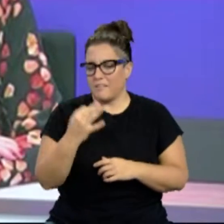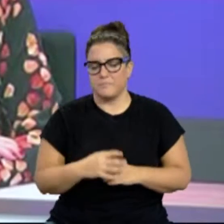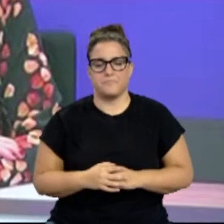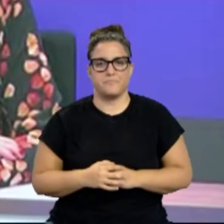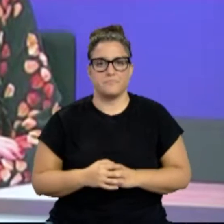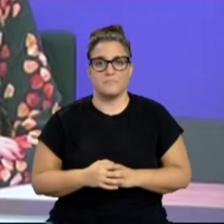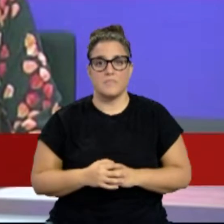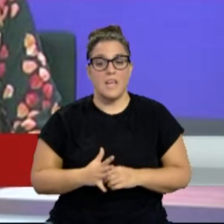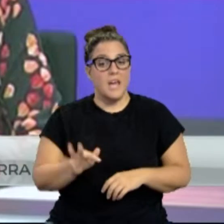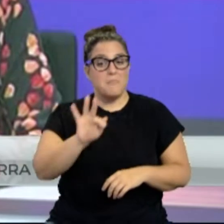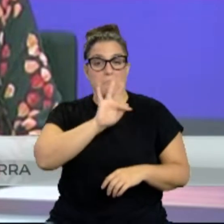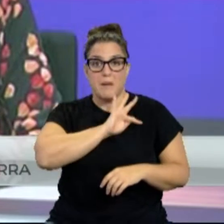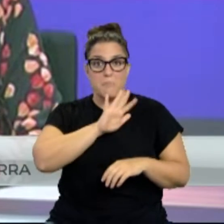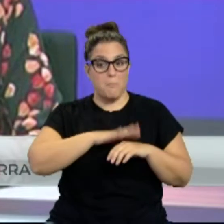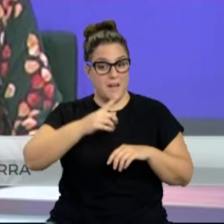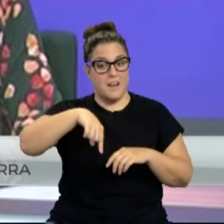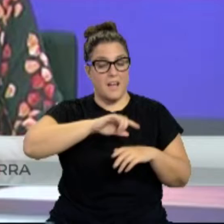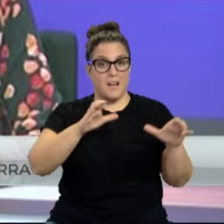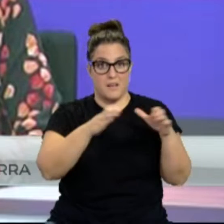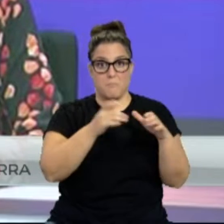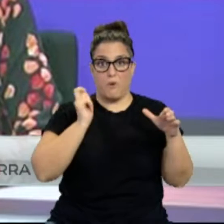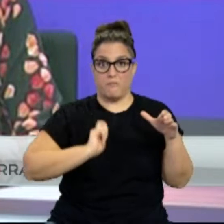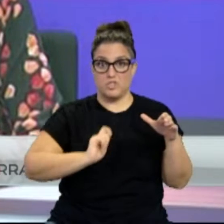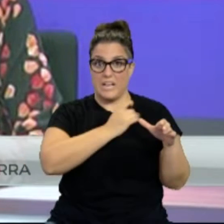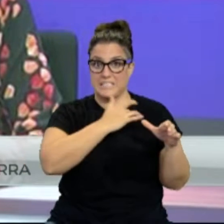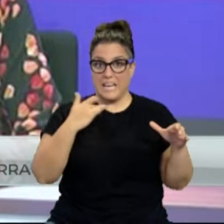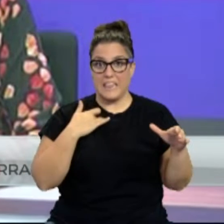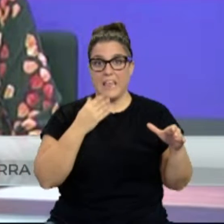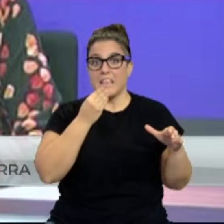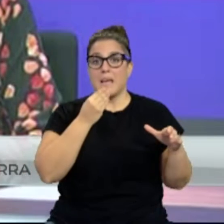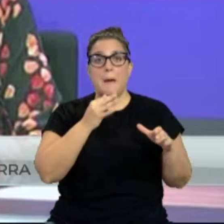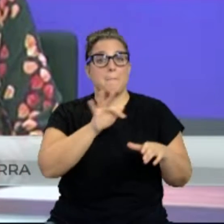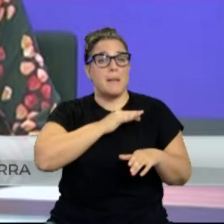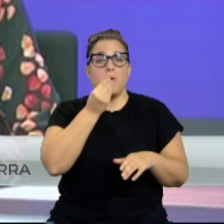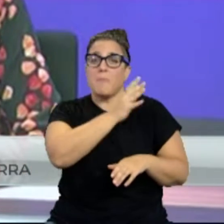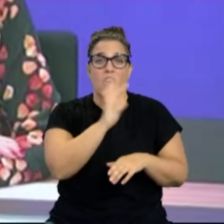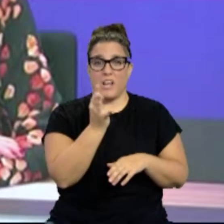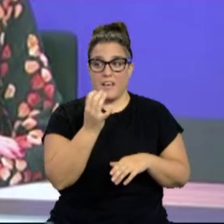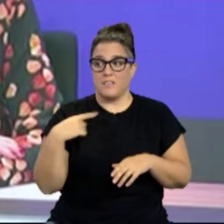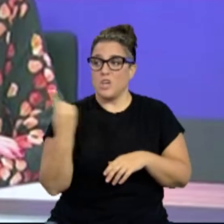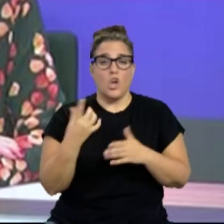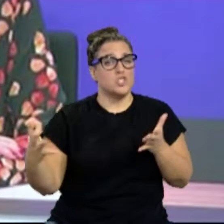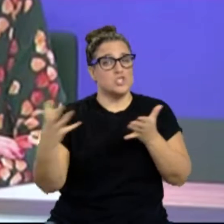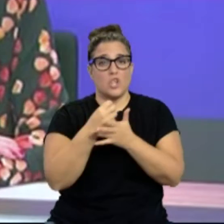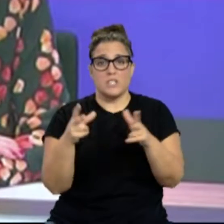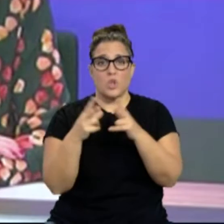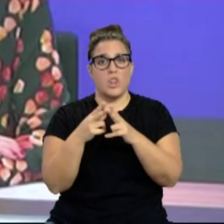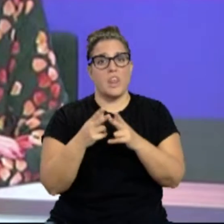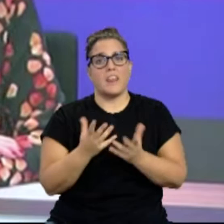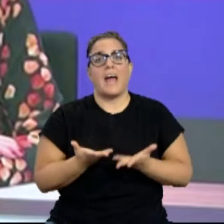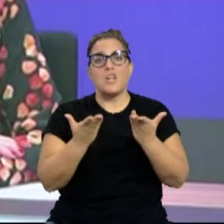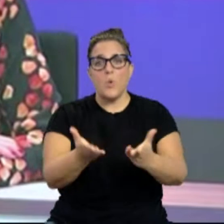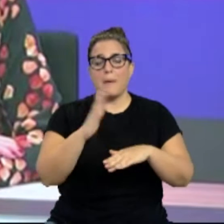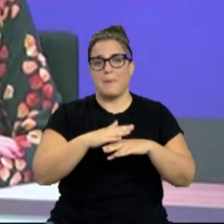Que el mejor premio y la distinción para los sanitarios es lograr entre todos y todas detener la expansión de